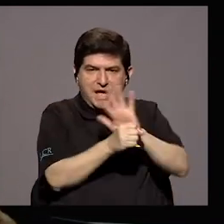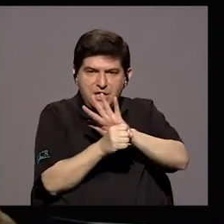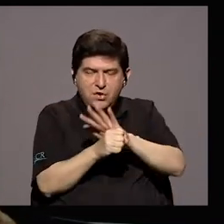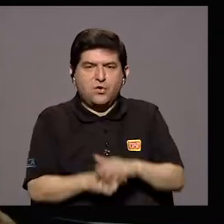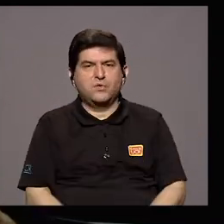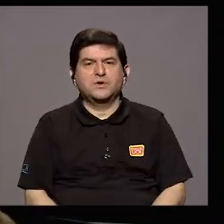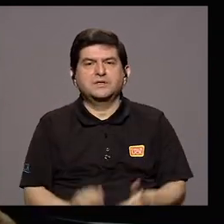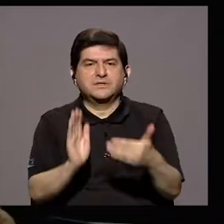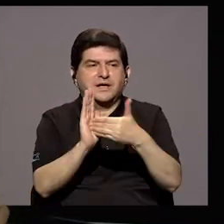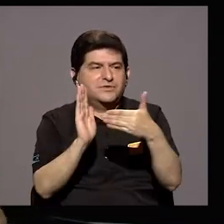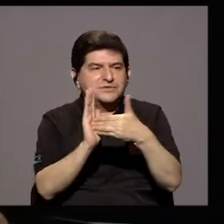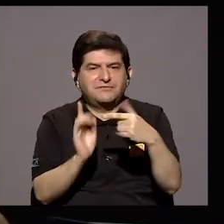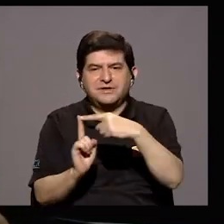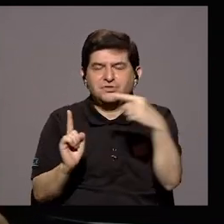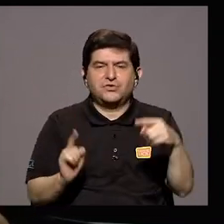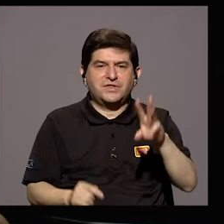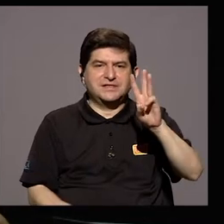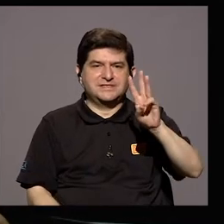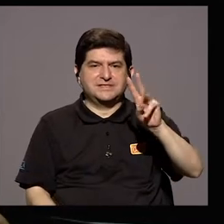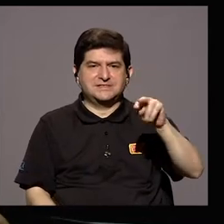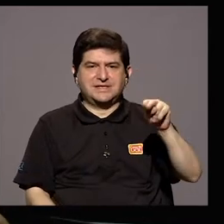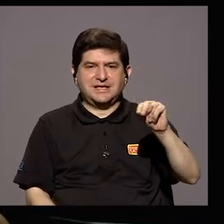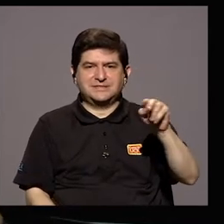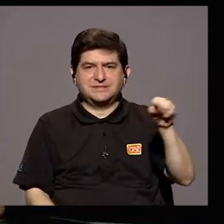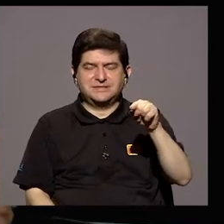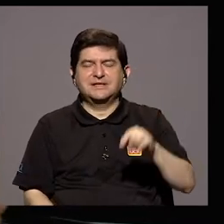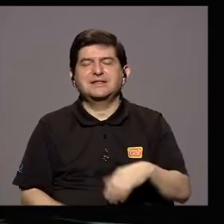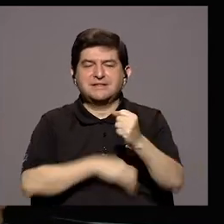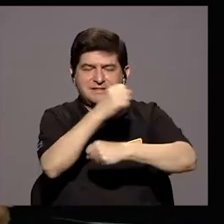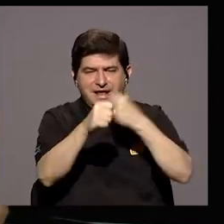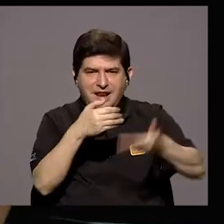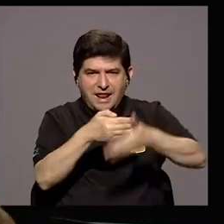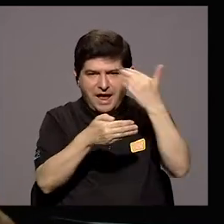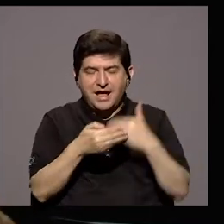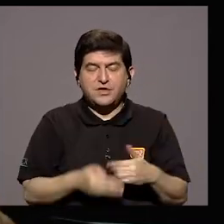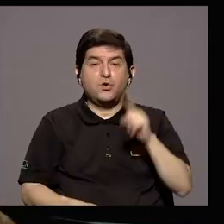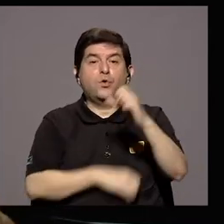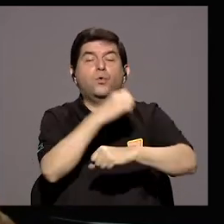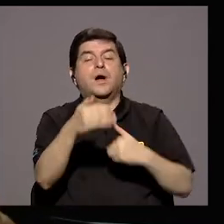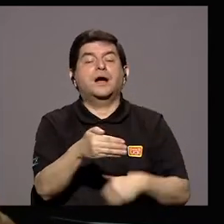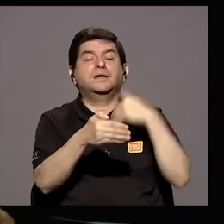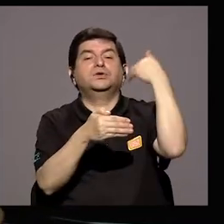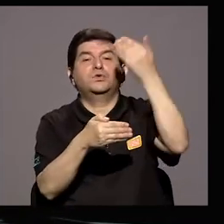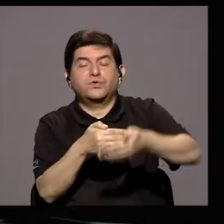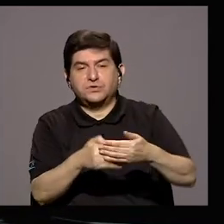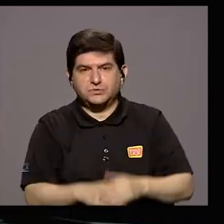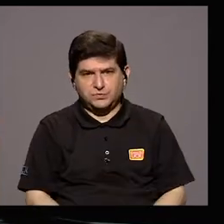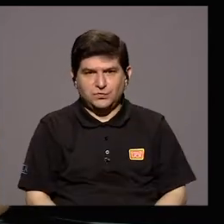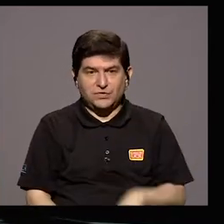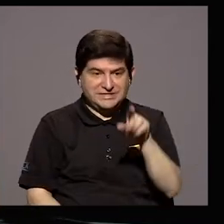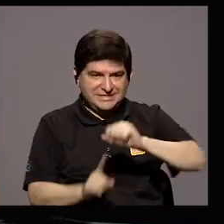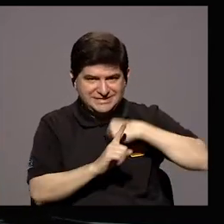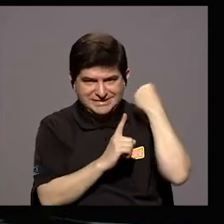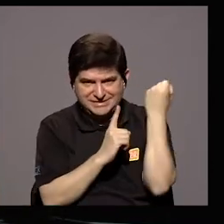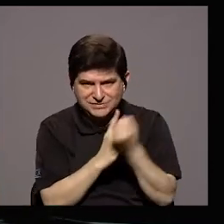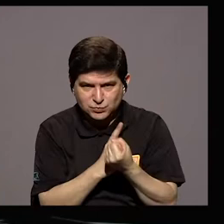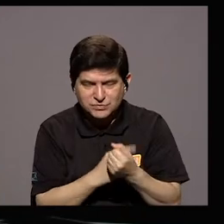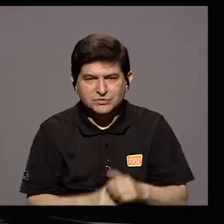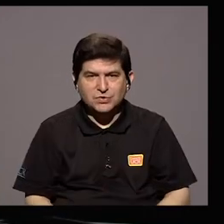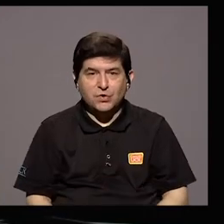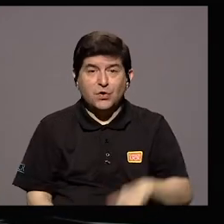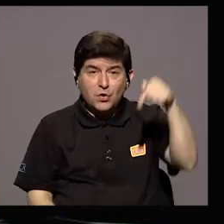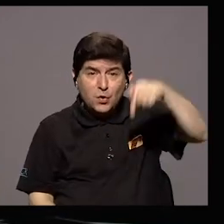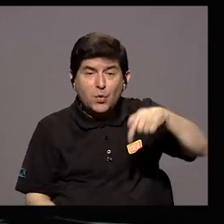del 6 de marzo del año pasado Y que ya a un año de vivir esas circunstancias